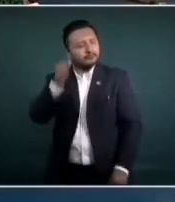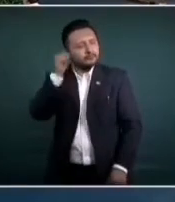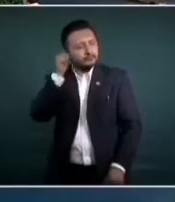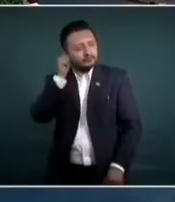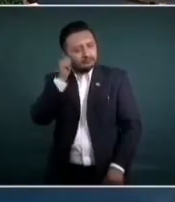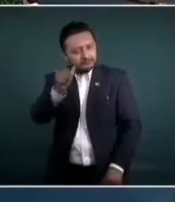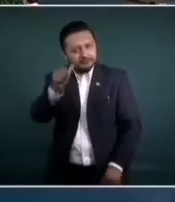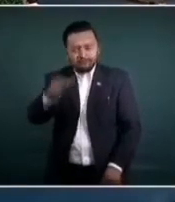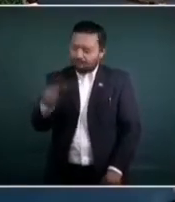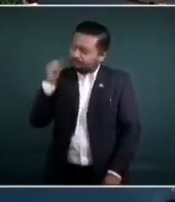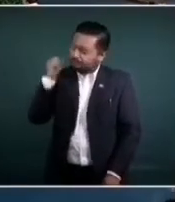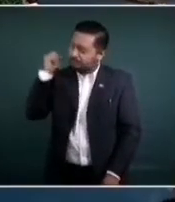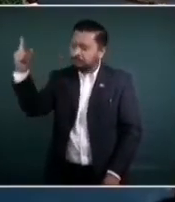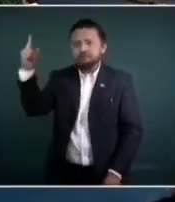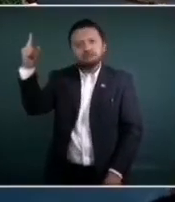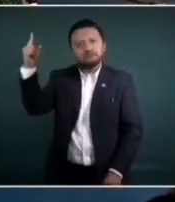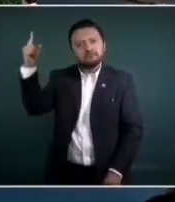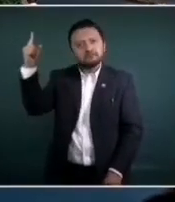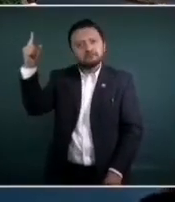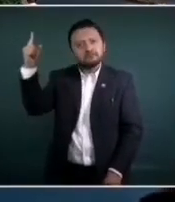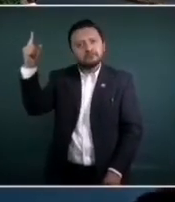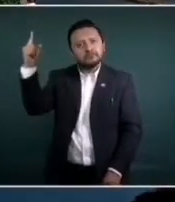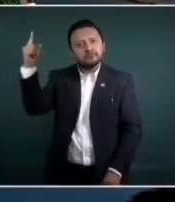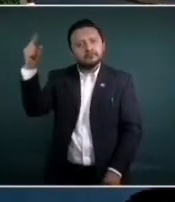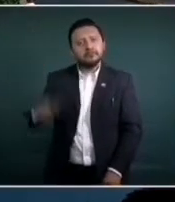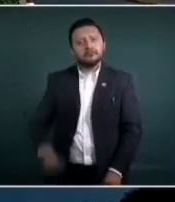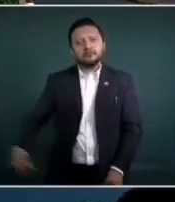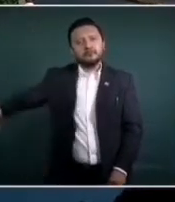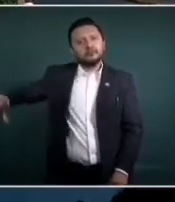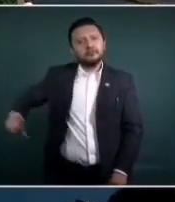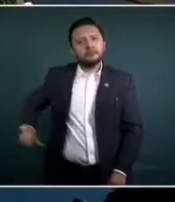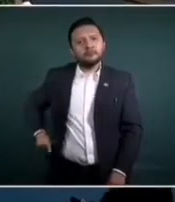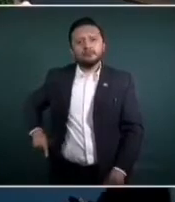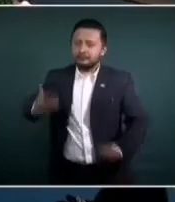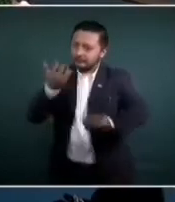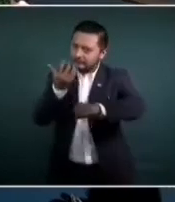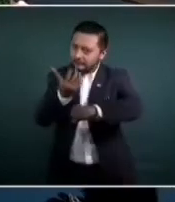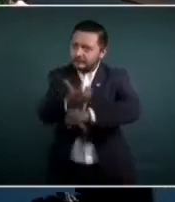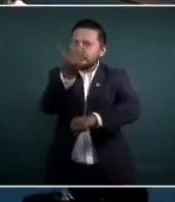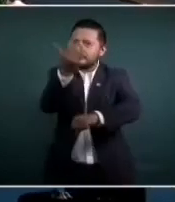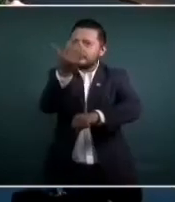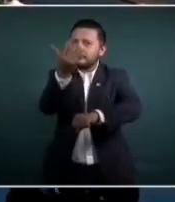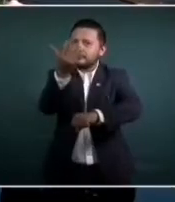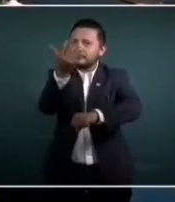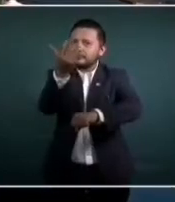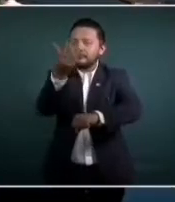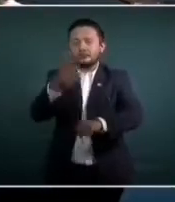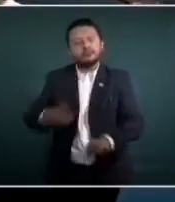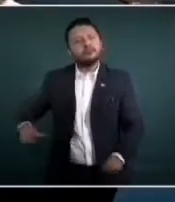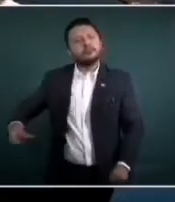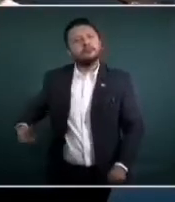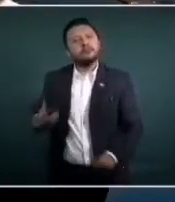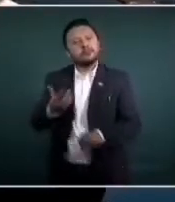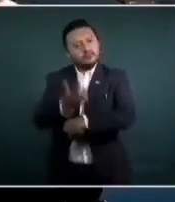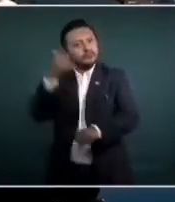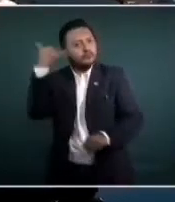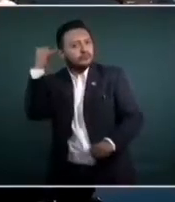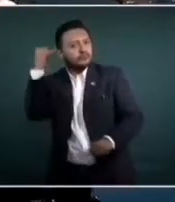profesional del gobierno del estado, de los gobiernos municipales,